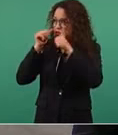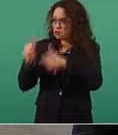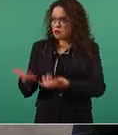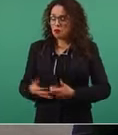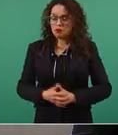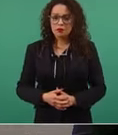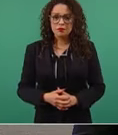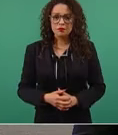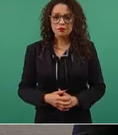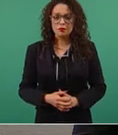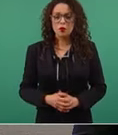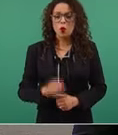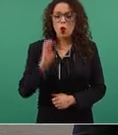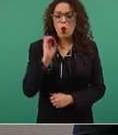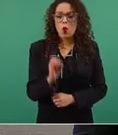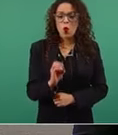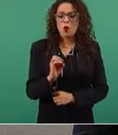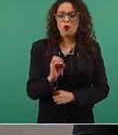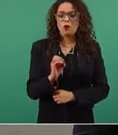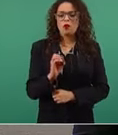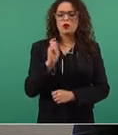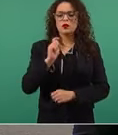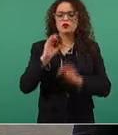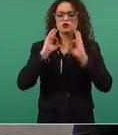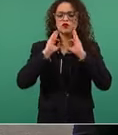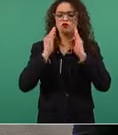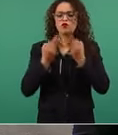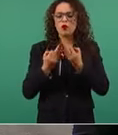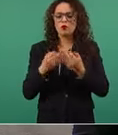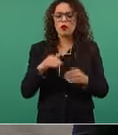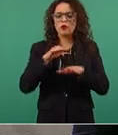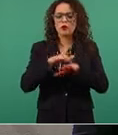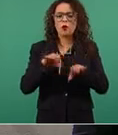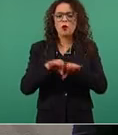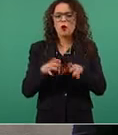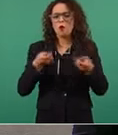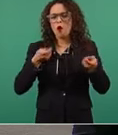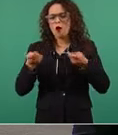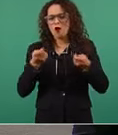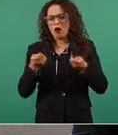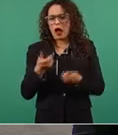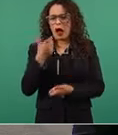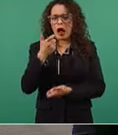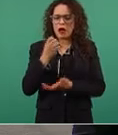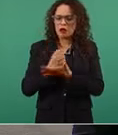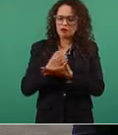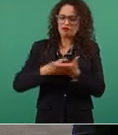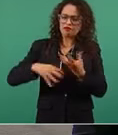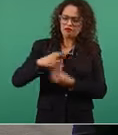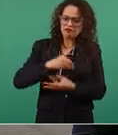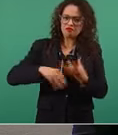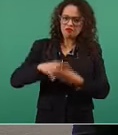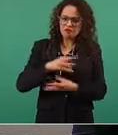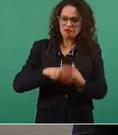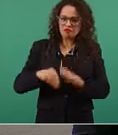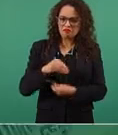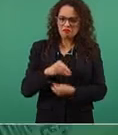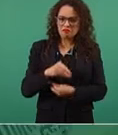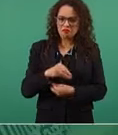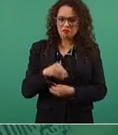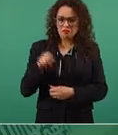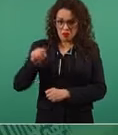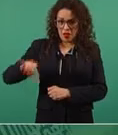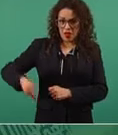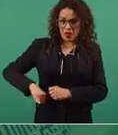económico que no toma en cuenta al